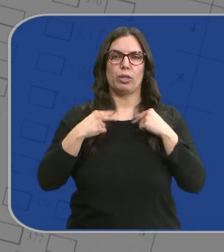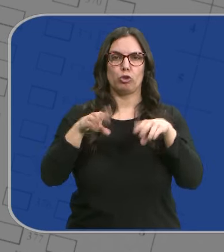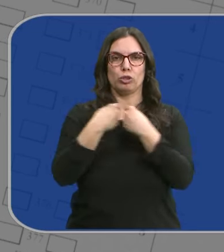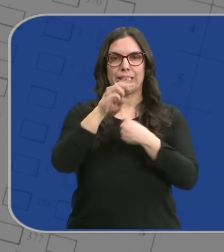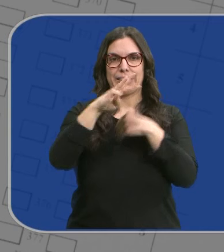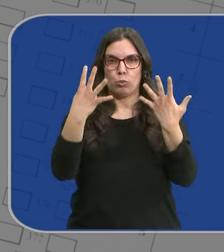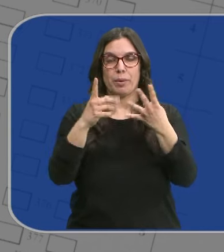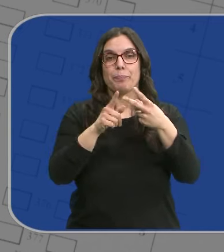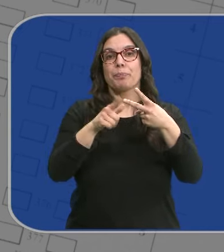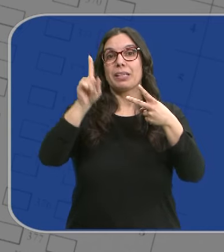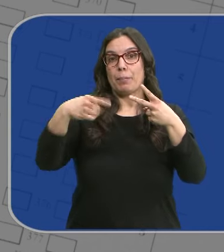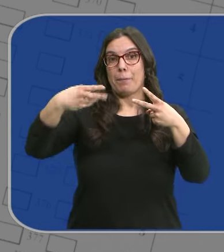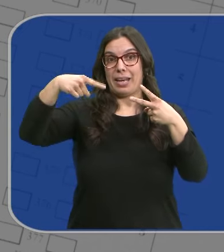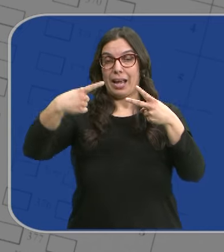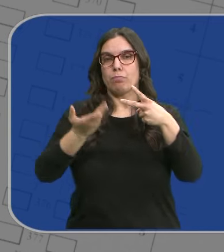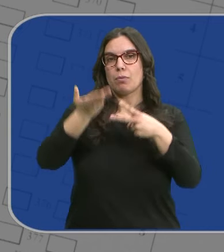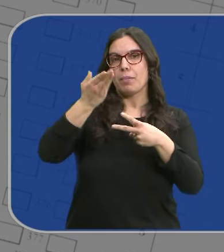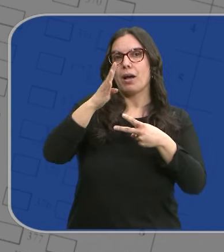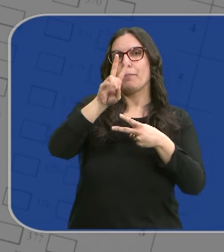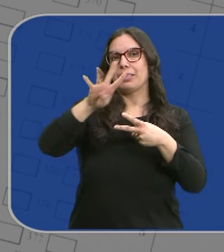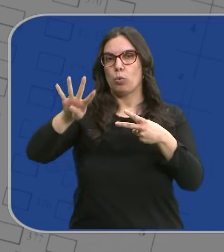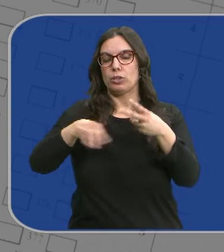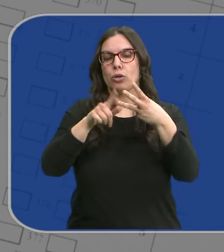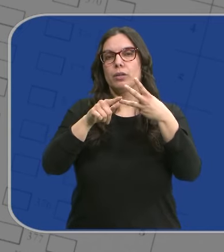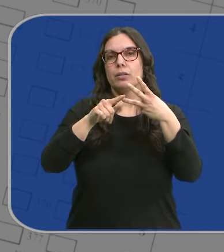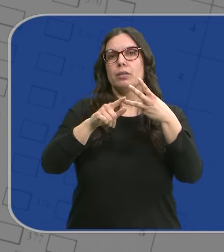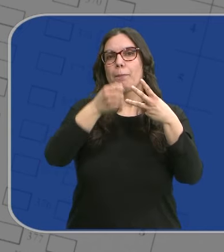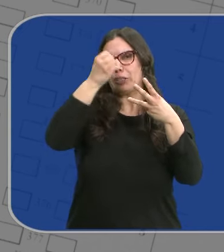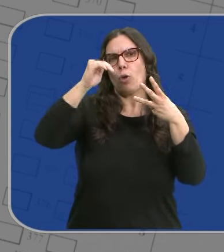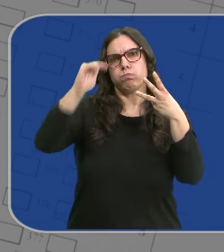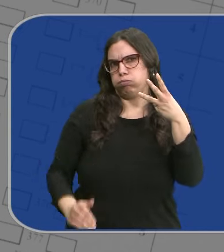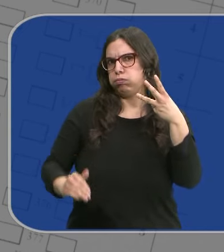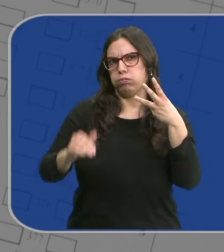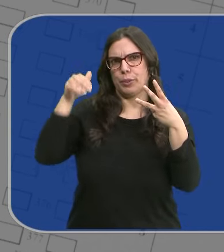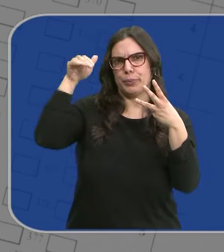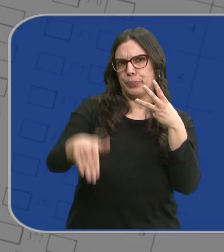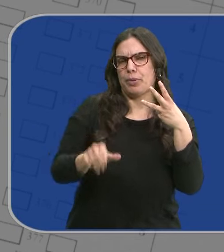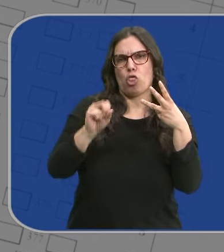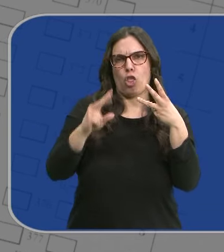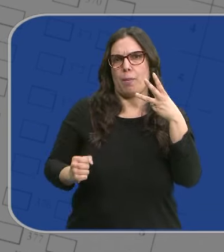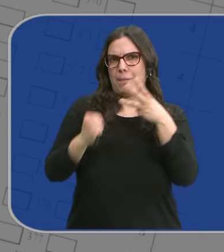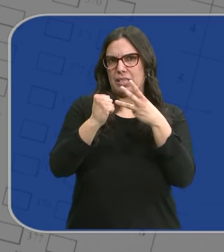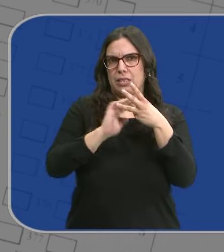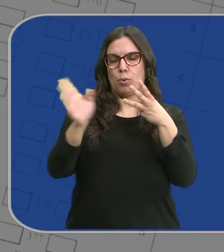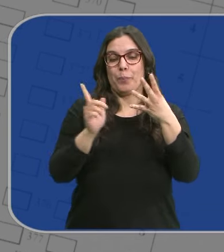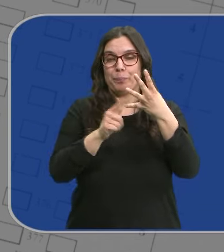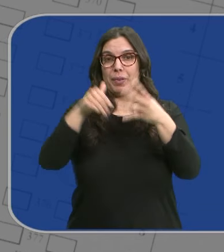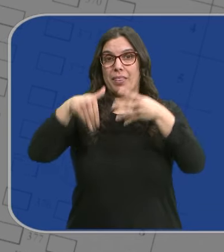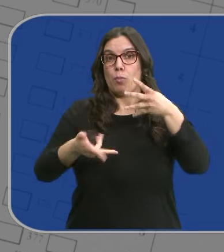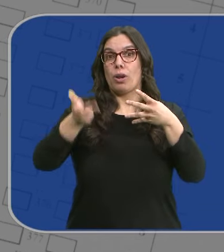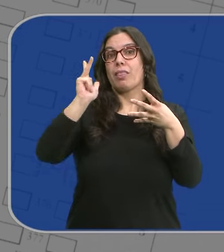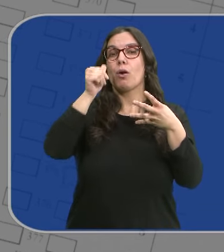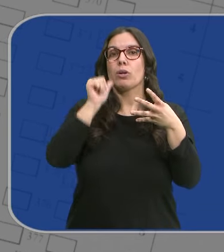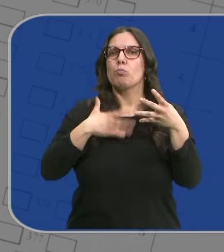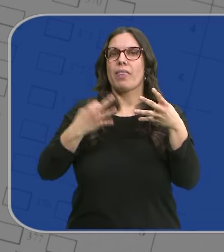Destaca también el alza del bloque hasta los 24 asientos y la caída de los socialistas que no pasarían de los 12. Democracia Ourenzana podría